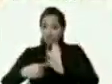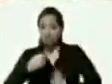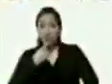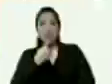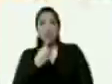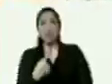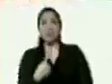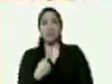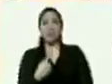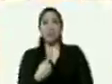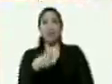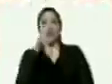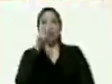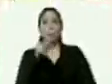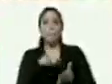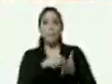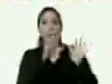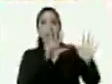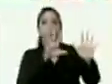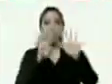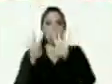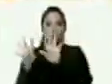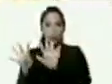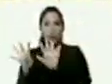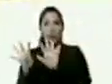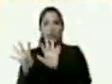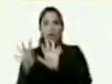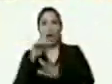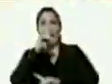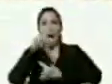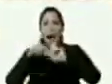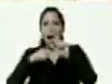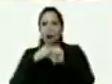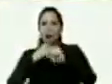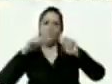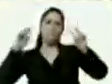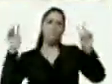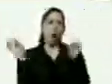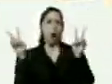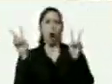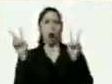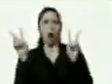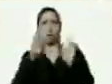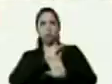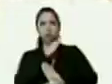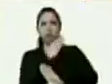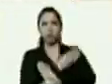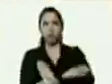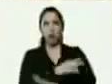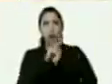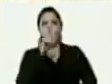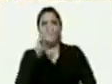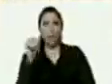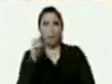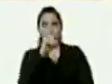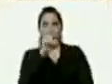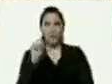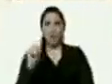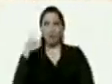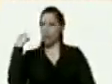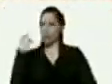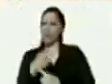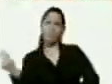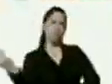que 2019 ha sido un año victorioso y el 2020 será